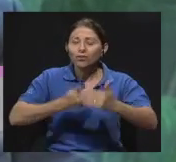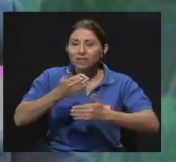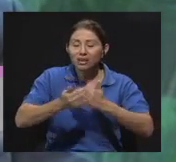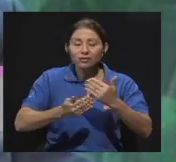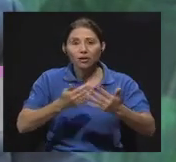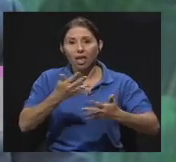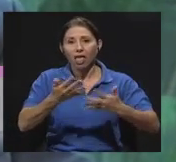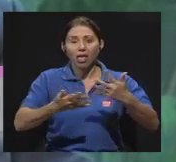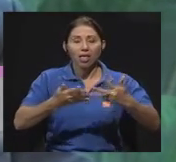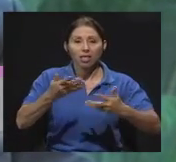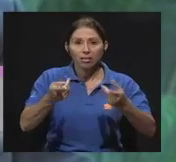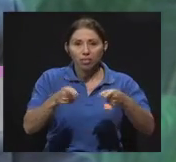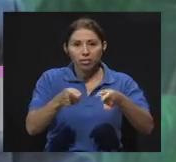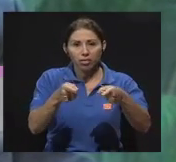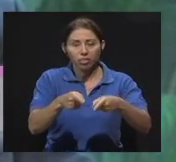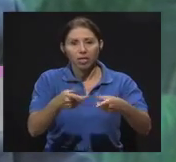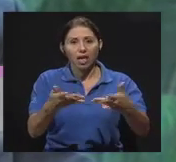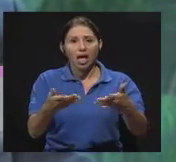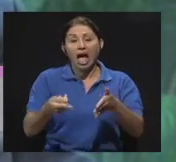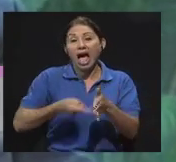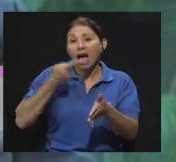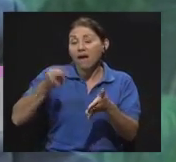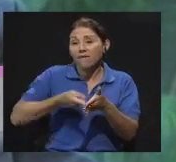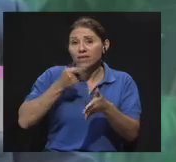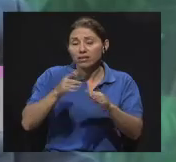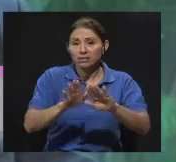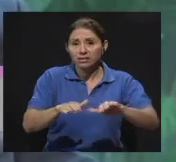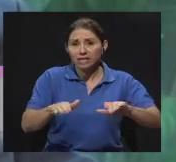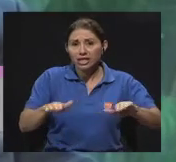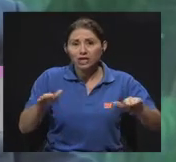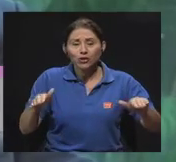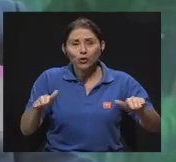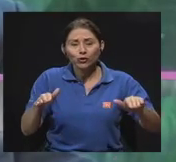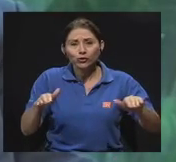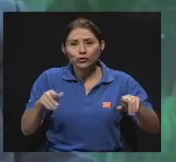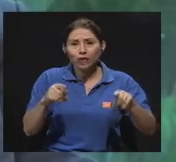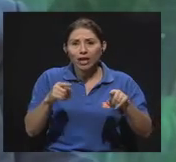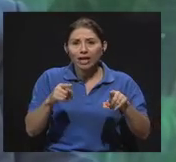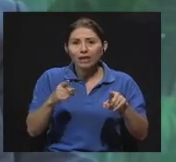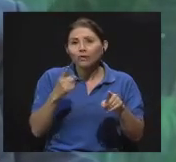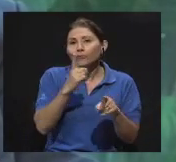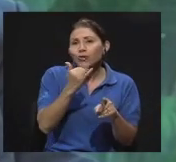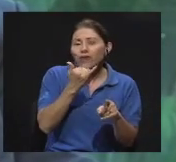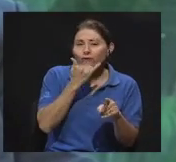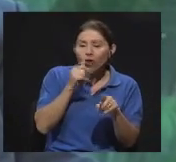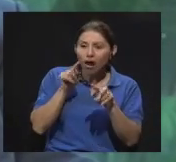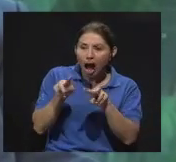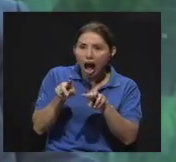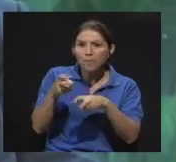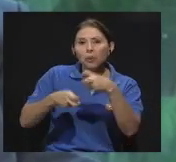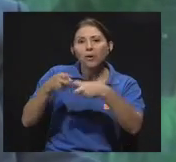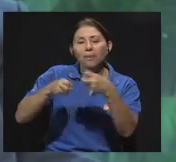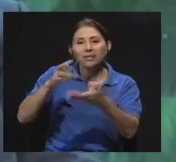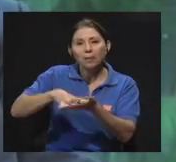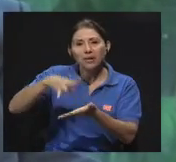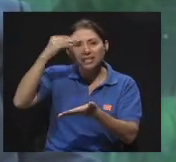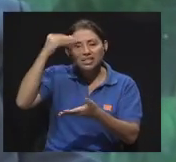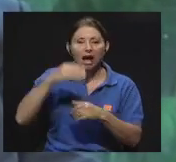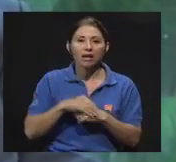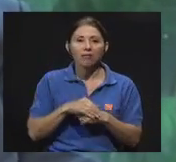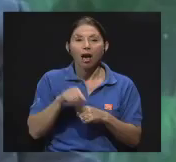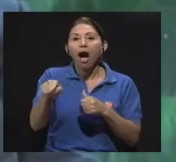tenemos el caso de que hay niños que a veces son diagnosticados por error con problemas de aprendizaje,